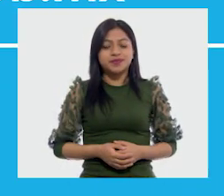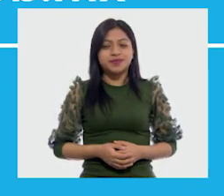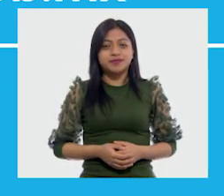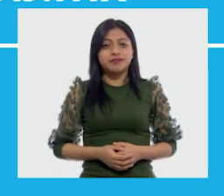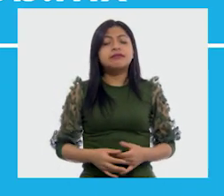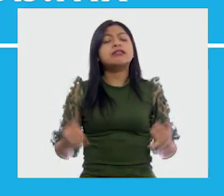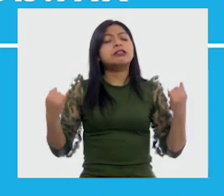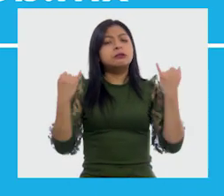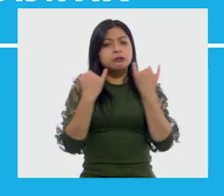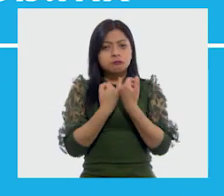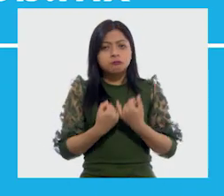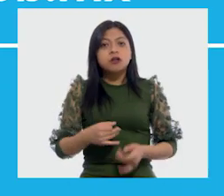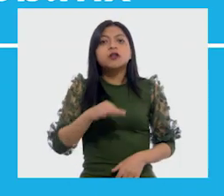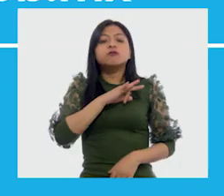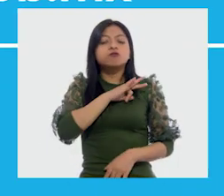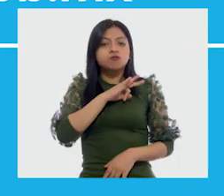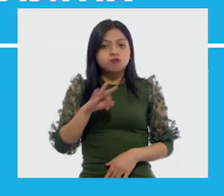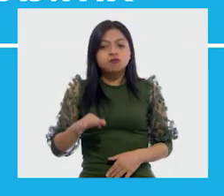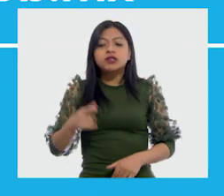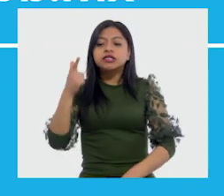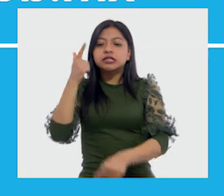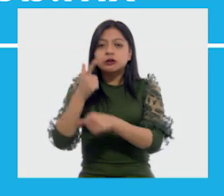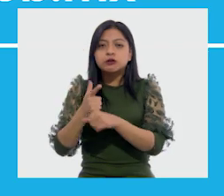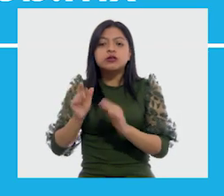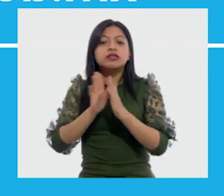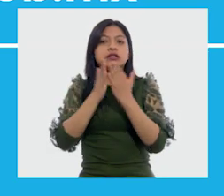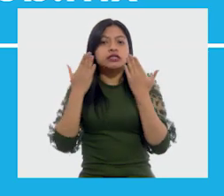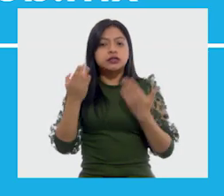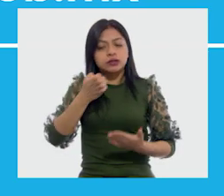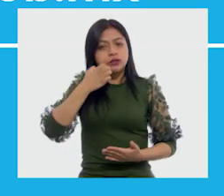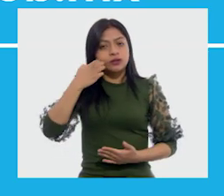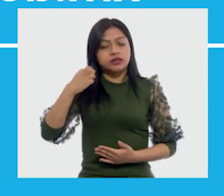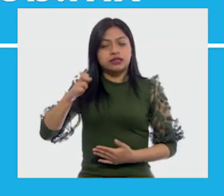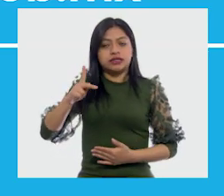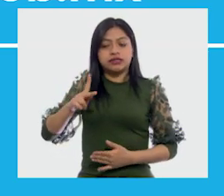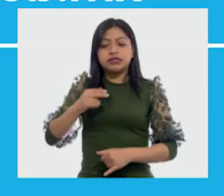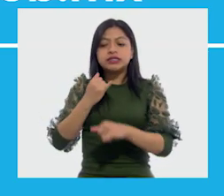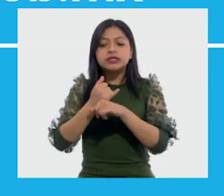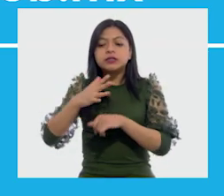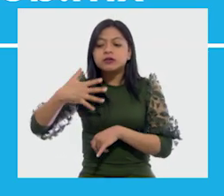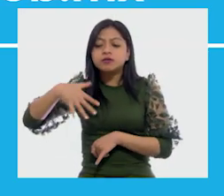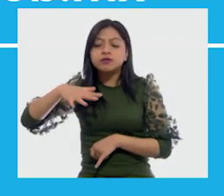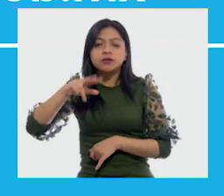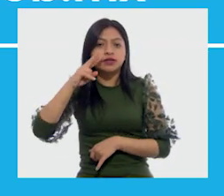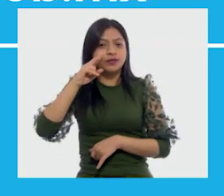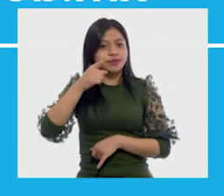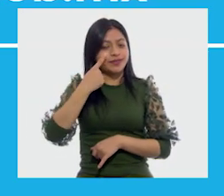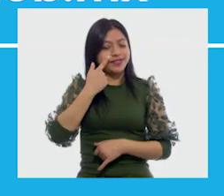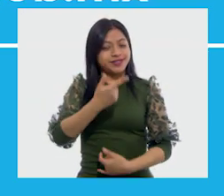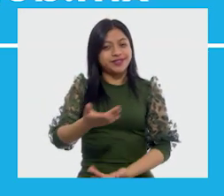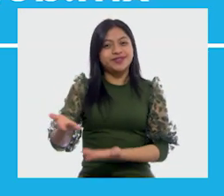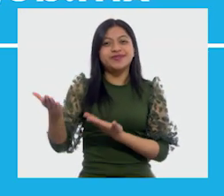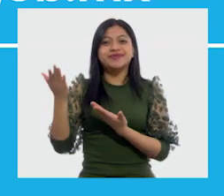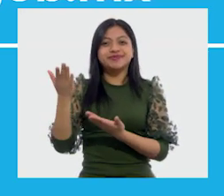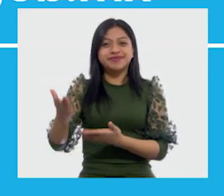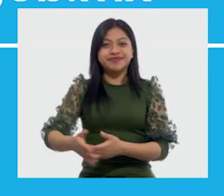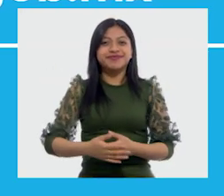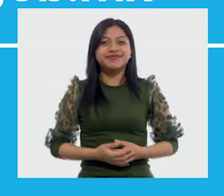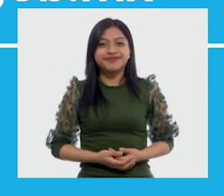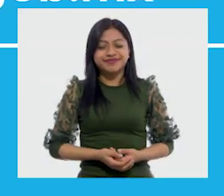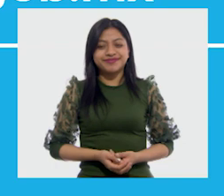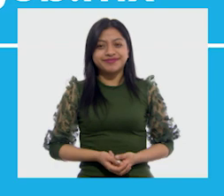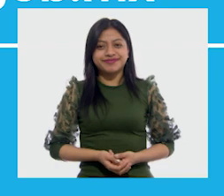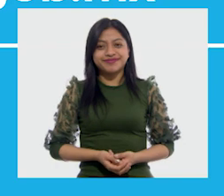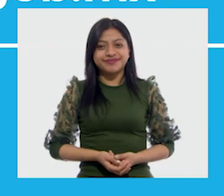También puedes encontrar los libros de texto en la página conaliteg.cep.gov